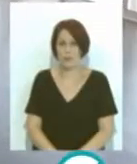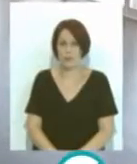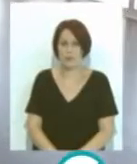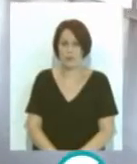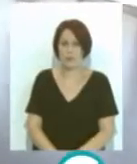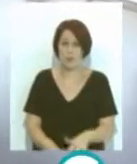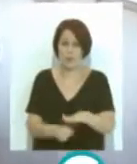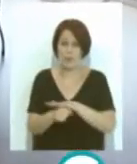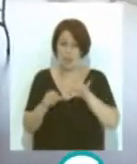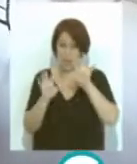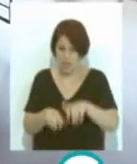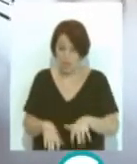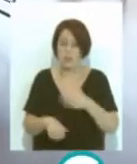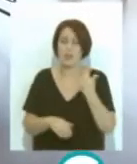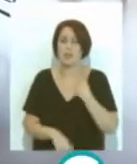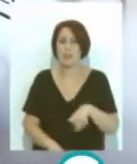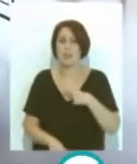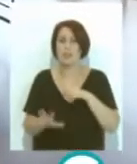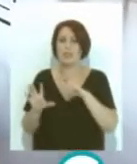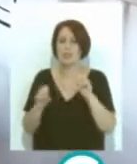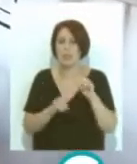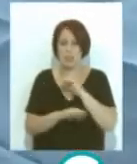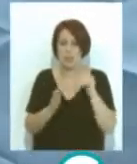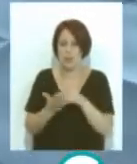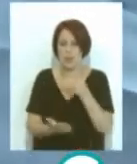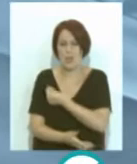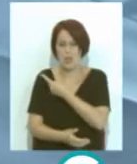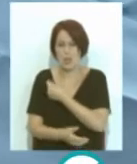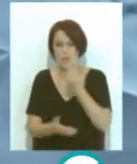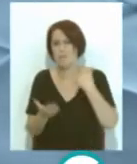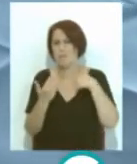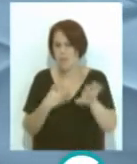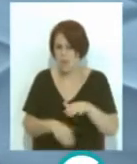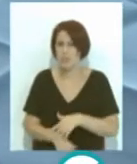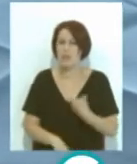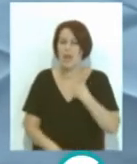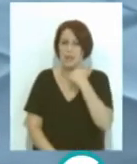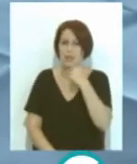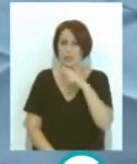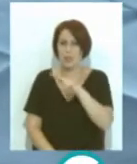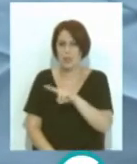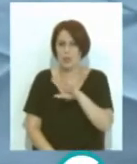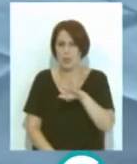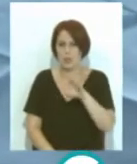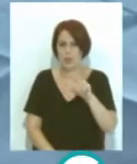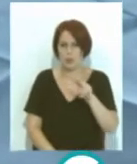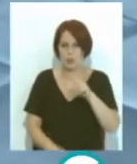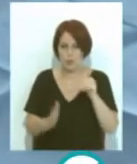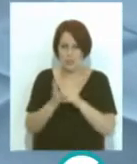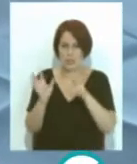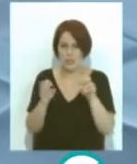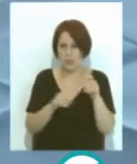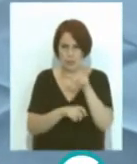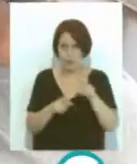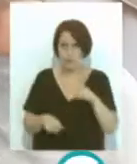La provincia de Cádiz ha superado ya las 700.000 dosis de vacuna administradas y cerca de 252.700